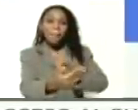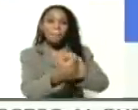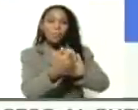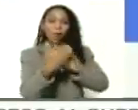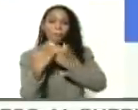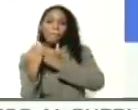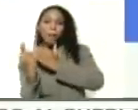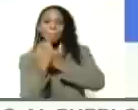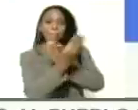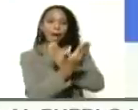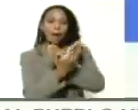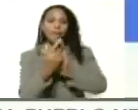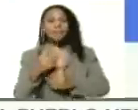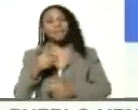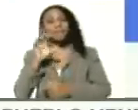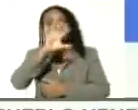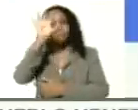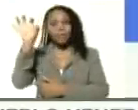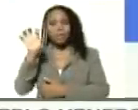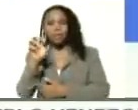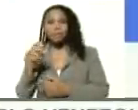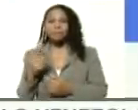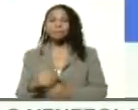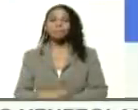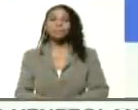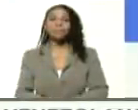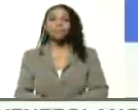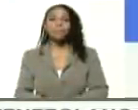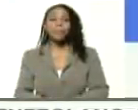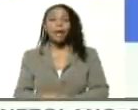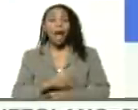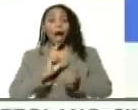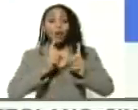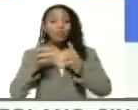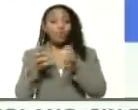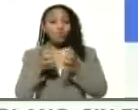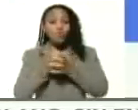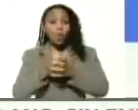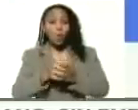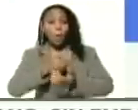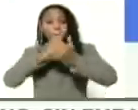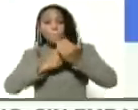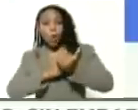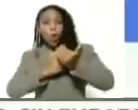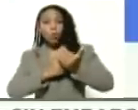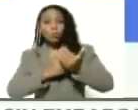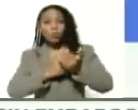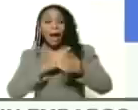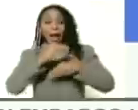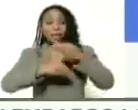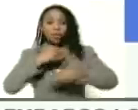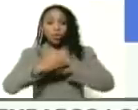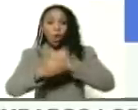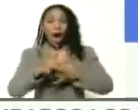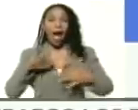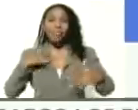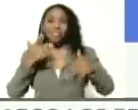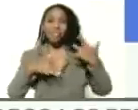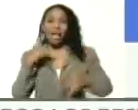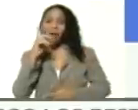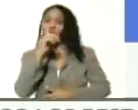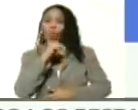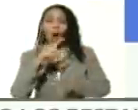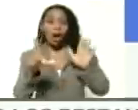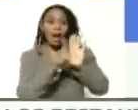vecinos. El fenómeno de grupos armados irregulares dedicados a actividades ilegales